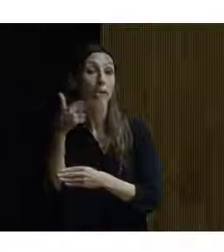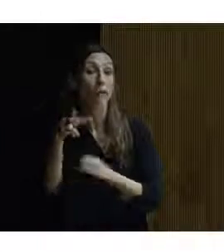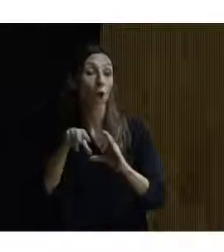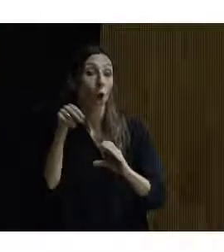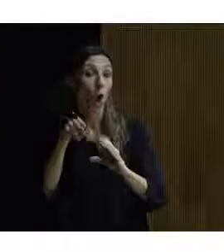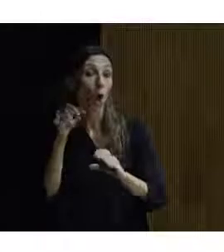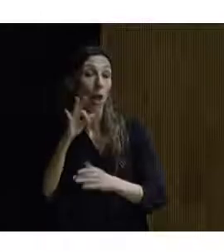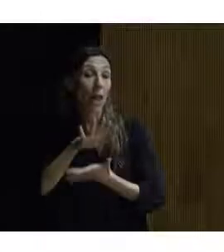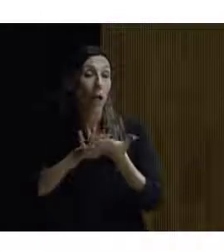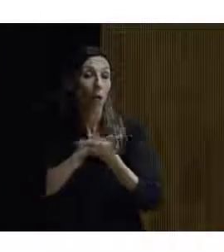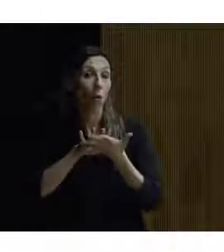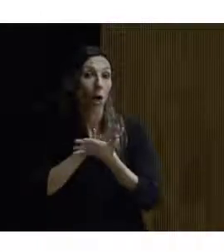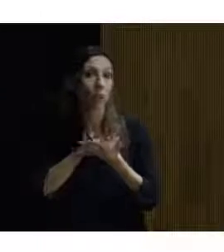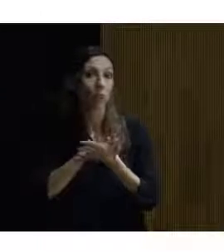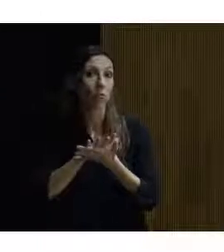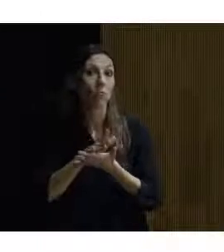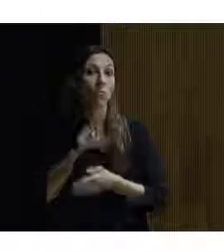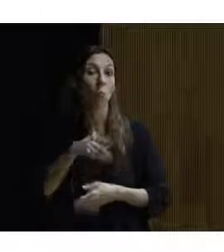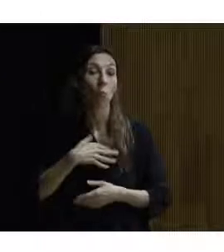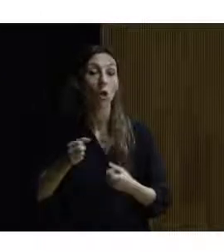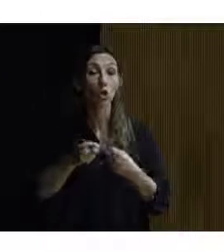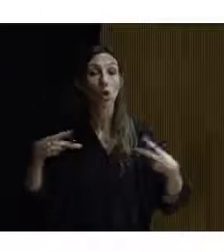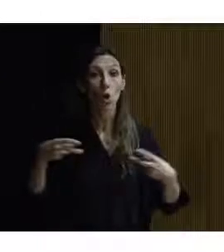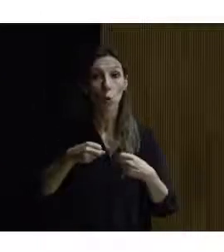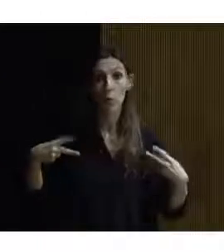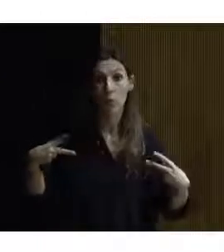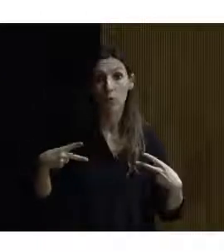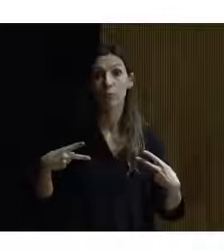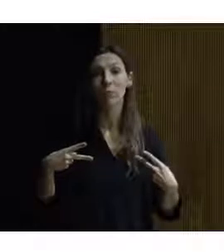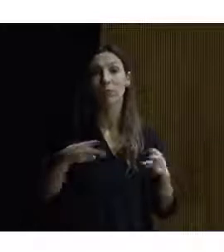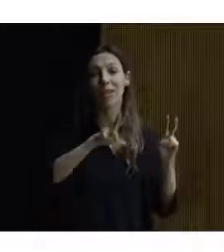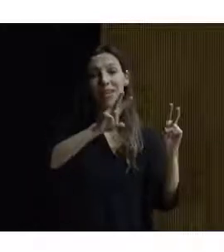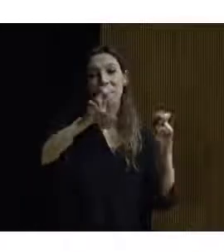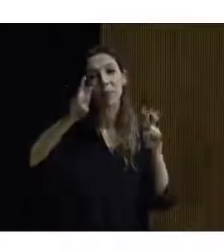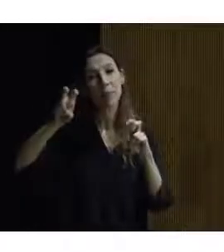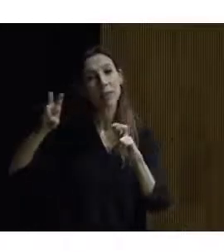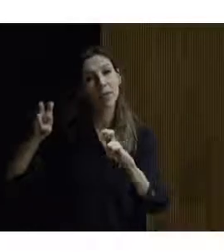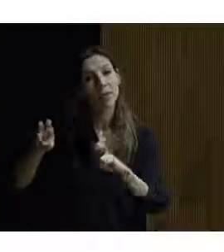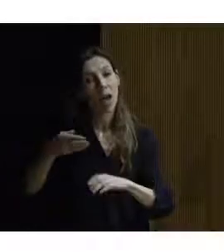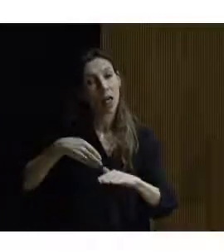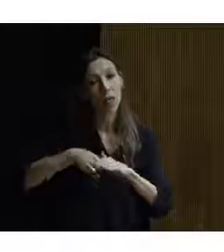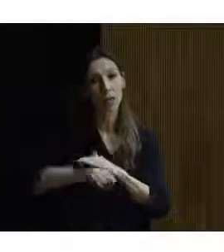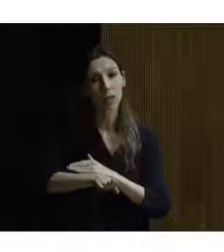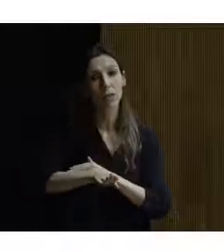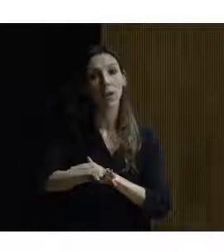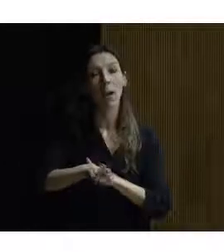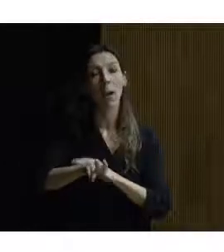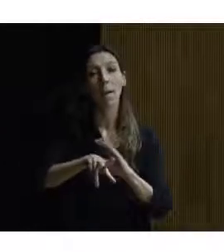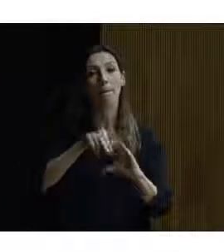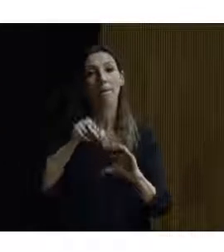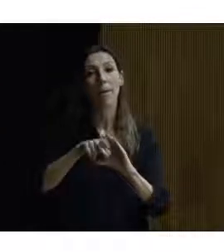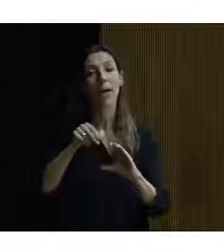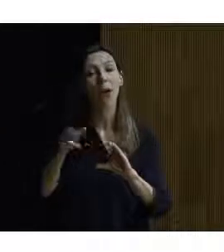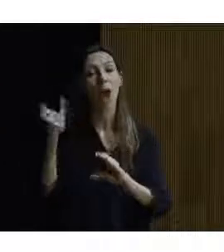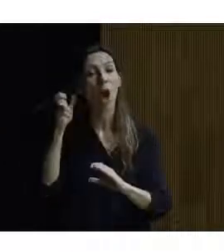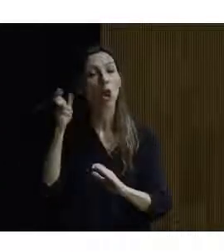lengua de signos se puede subtitular o sea todos esos temas de accesibilidad vídeos de audiodescripción